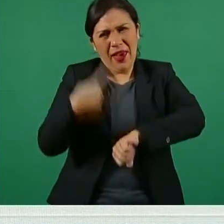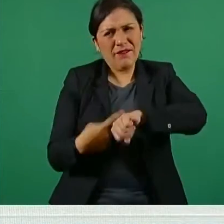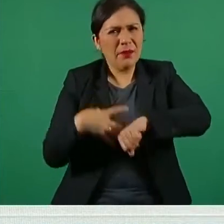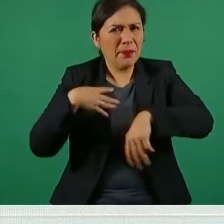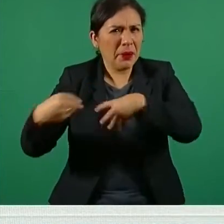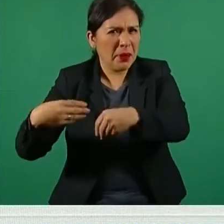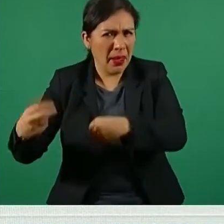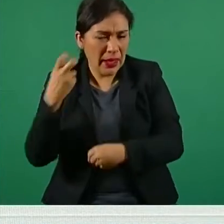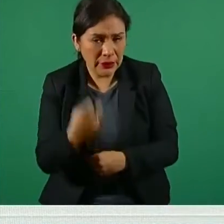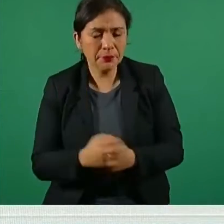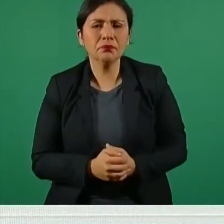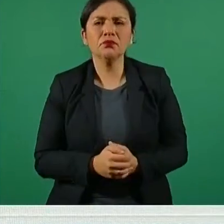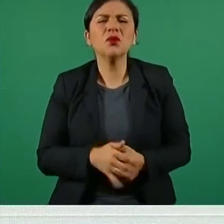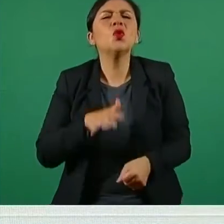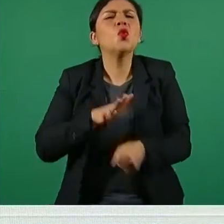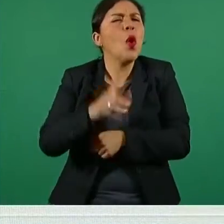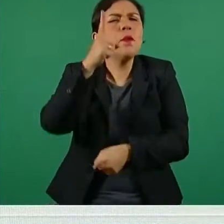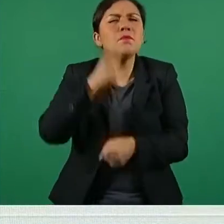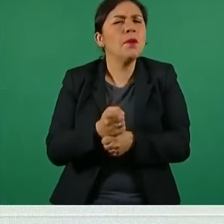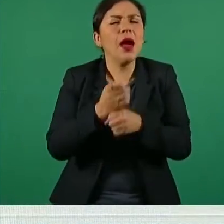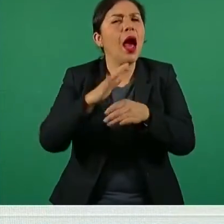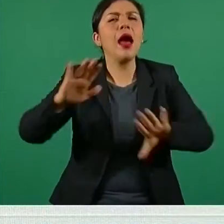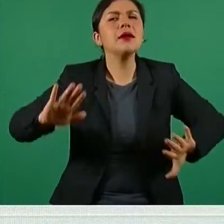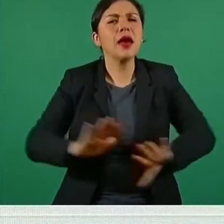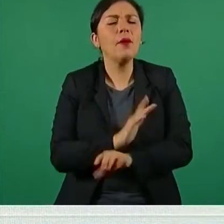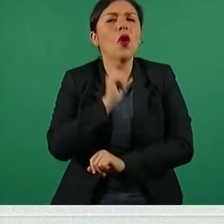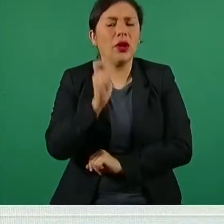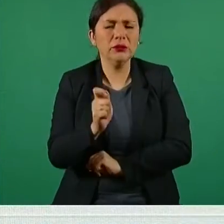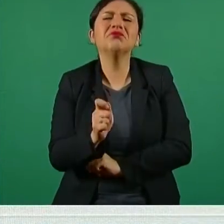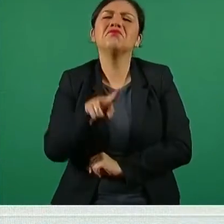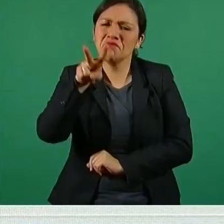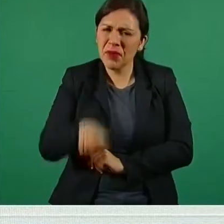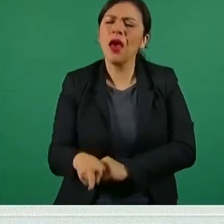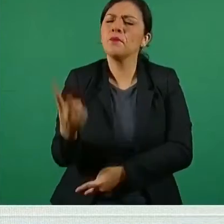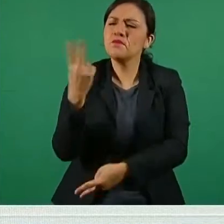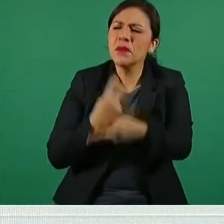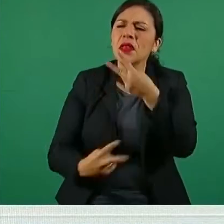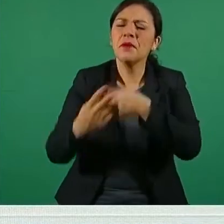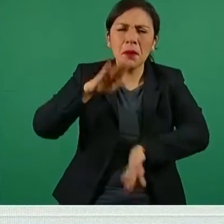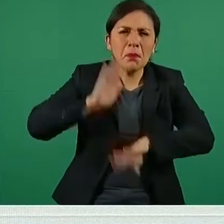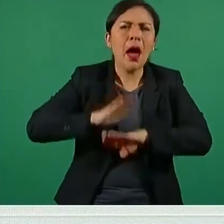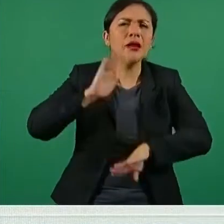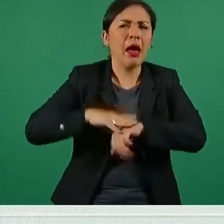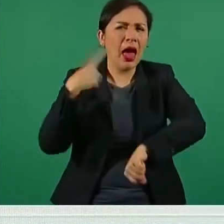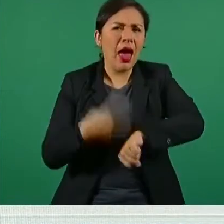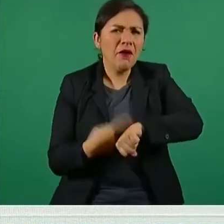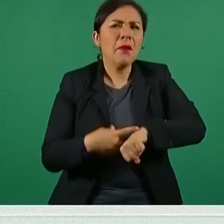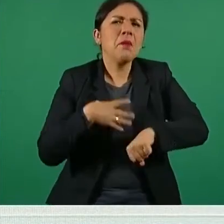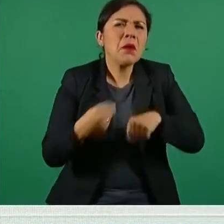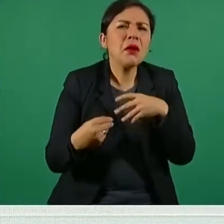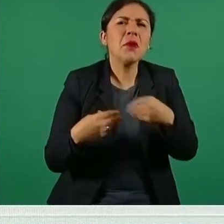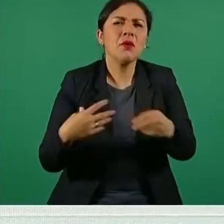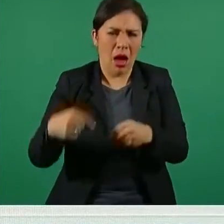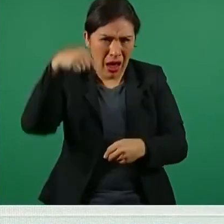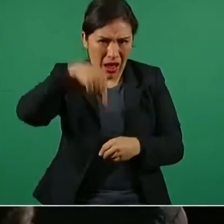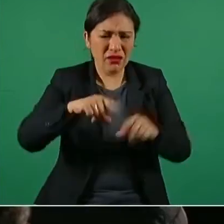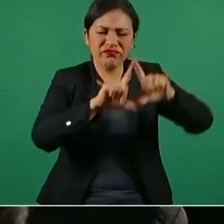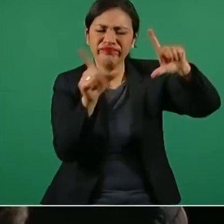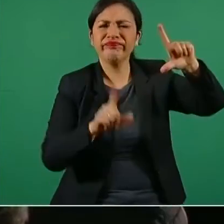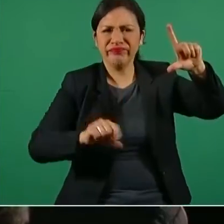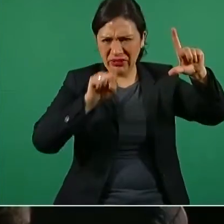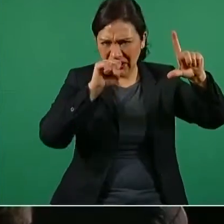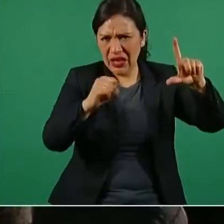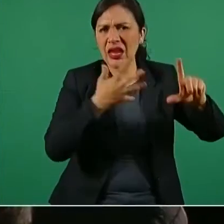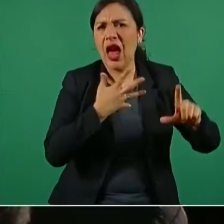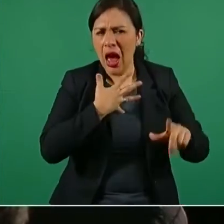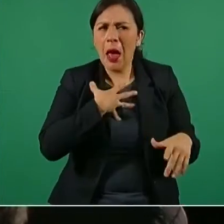fundamental? Aún cuando se presentan nuevos casos y aún cuando hay propagación del virus en el territorio, hay